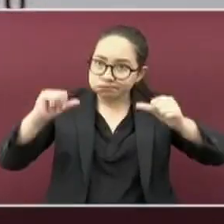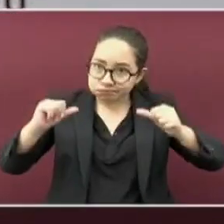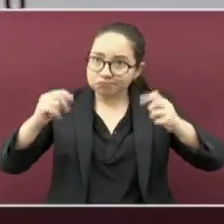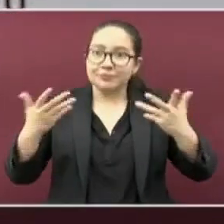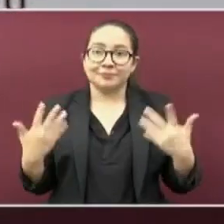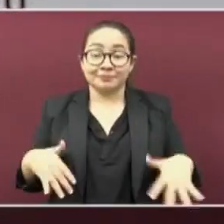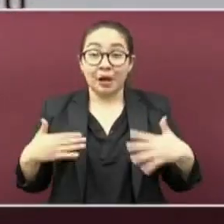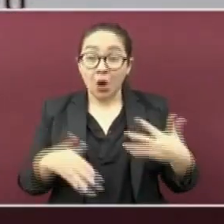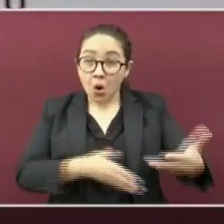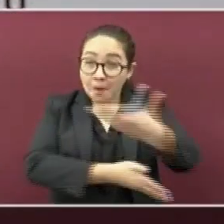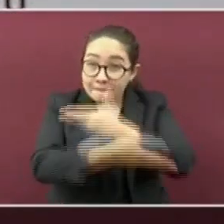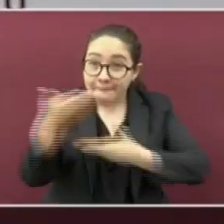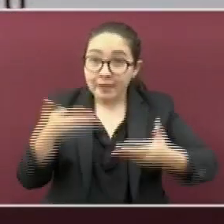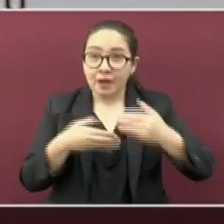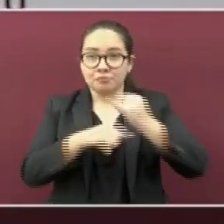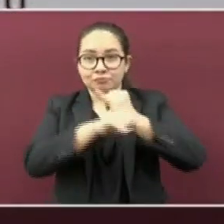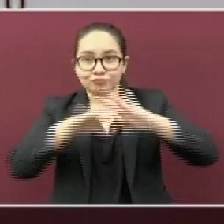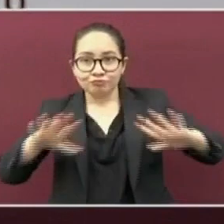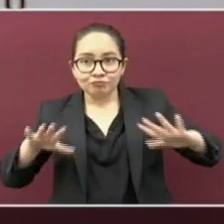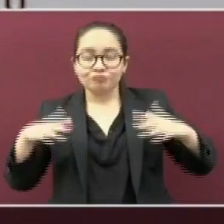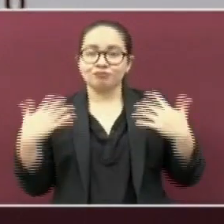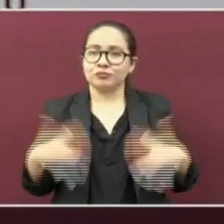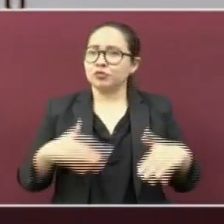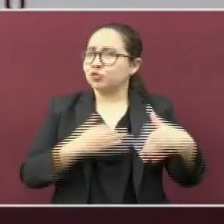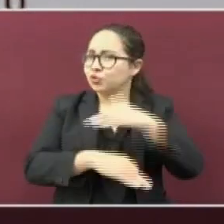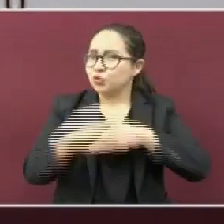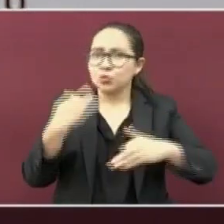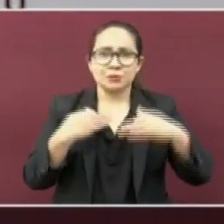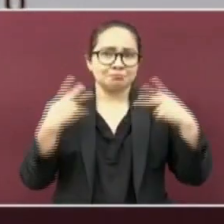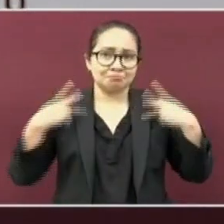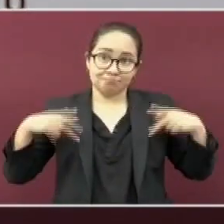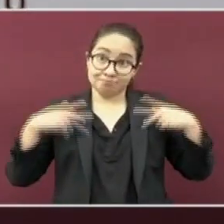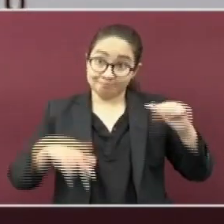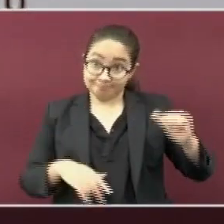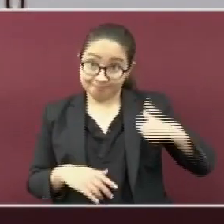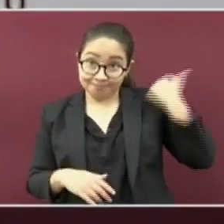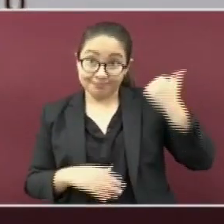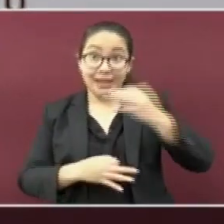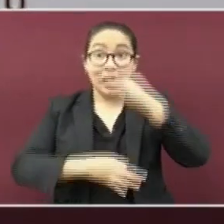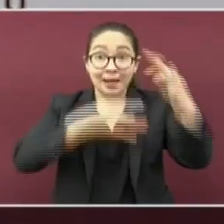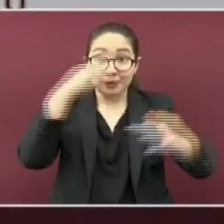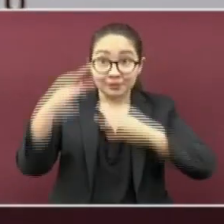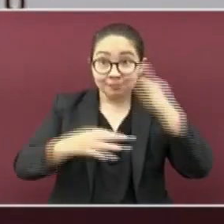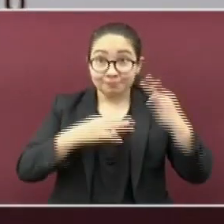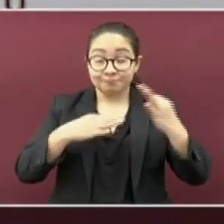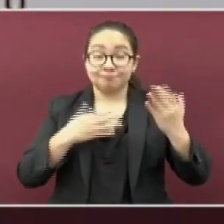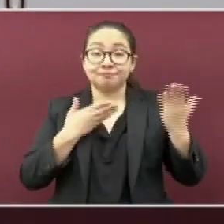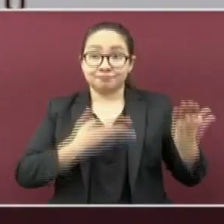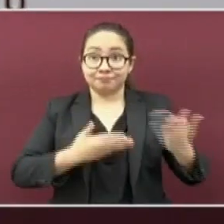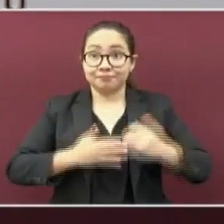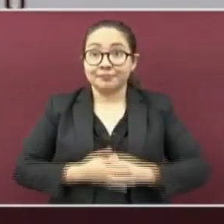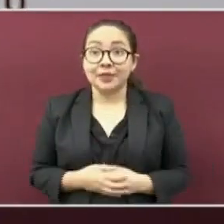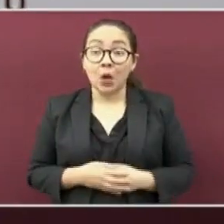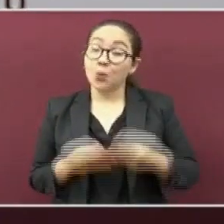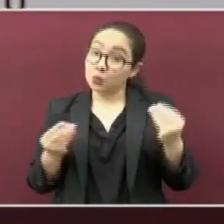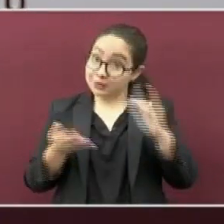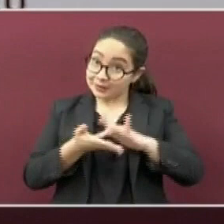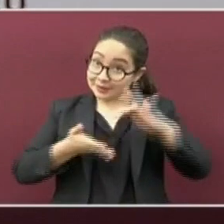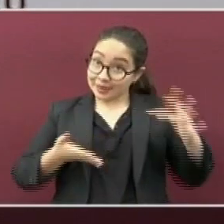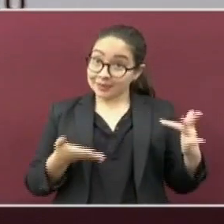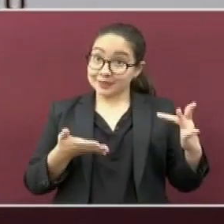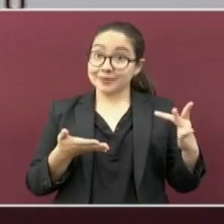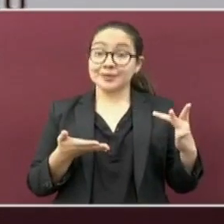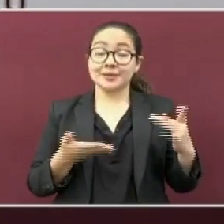y a compartir esta información con todas las personas que les sea posible. Adelante, señor doctor. Muchas gracias,